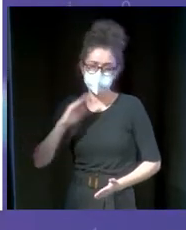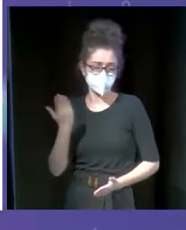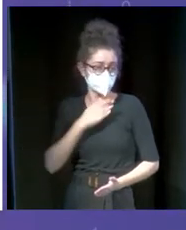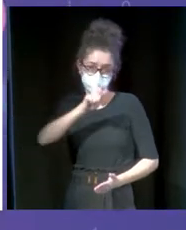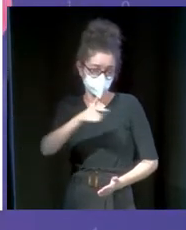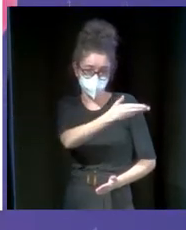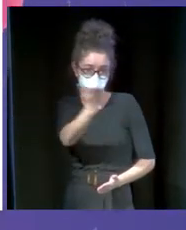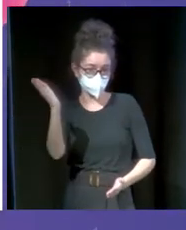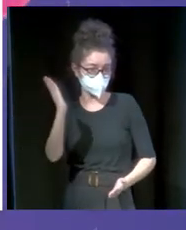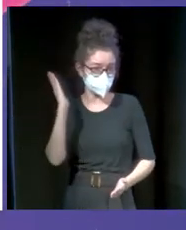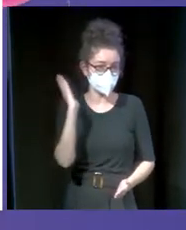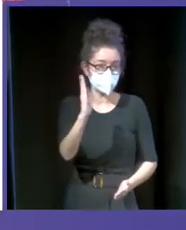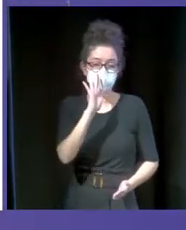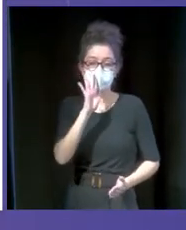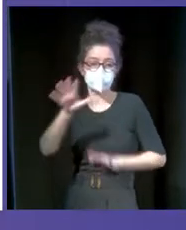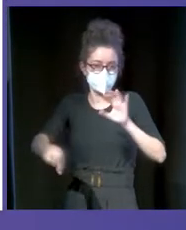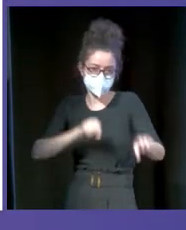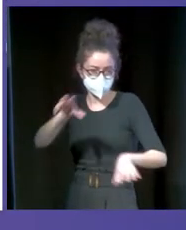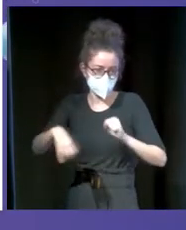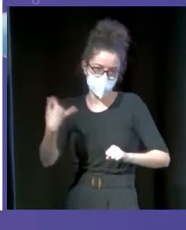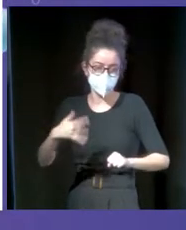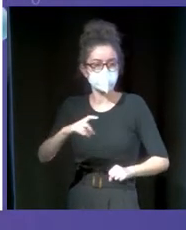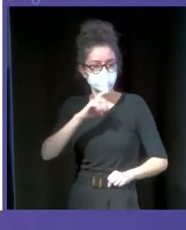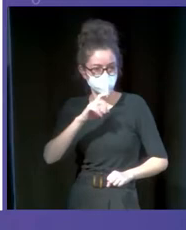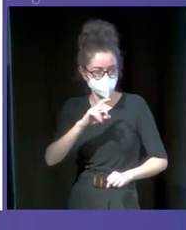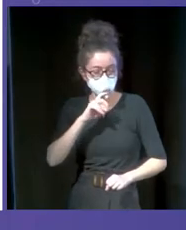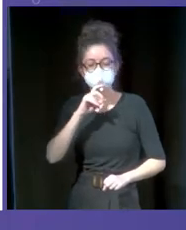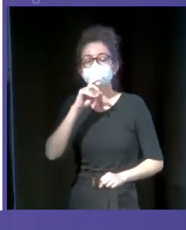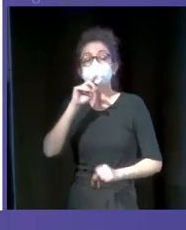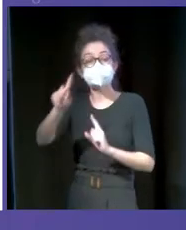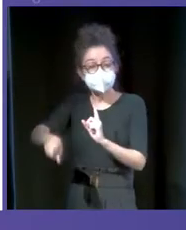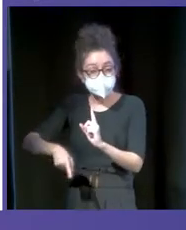el mundo porque era difícil el consumo, sino que además, en nuestro caso,